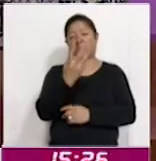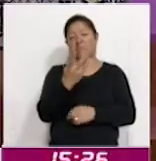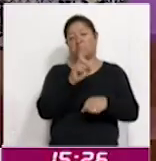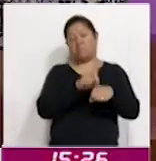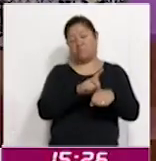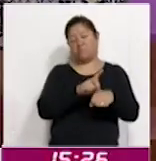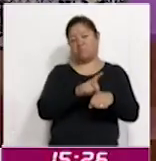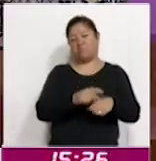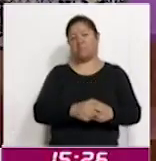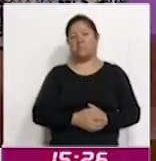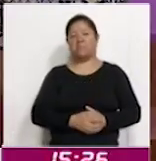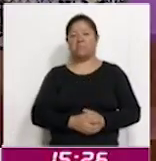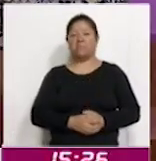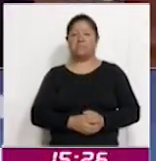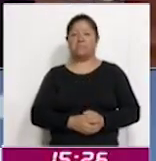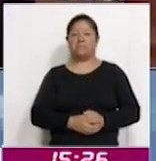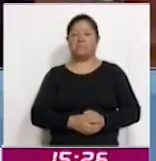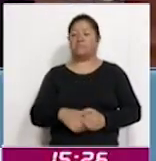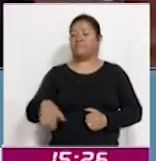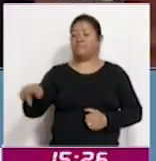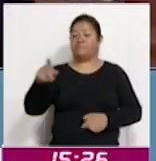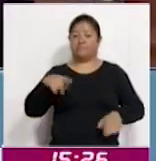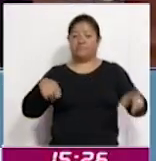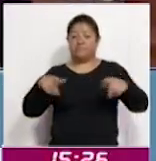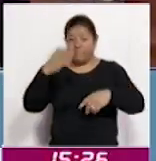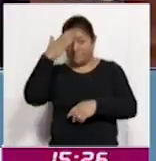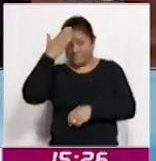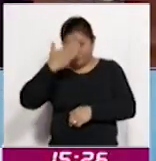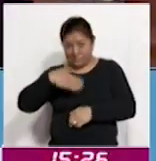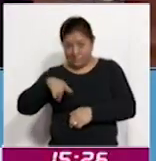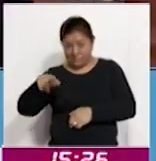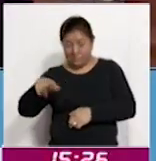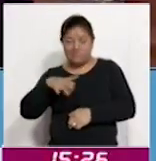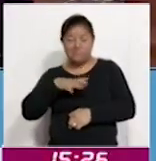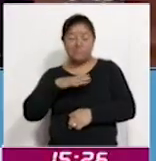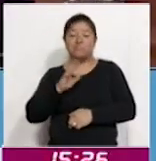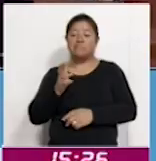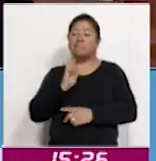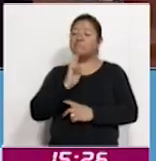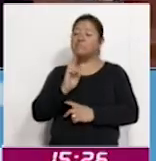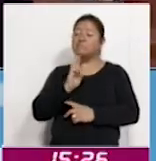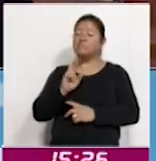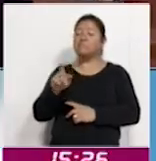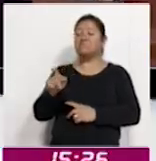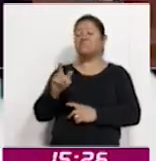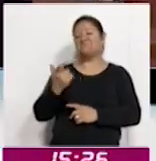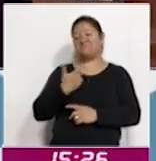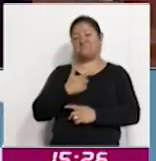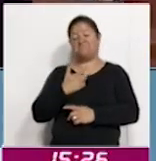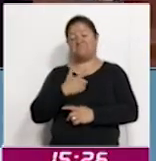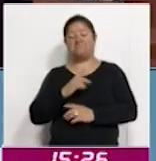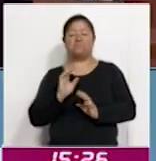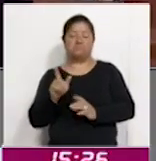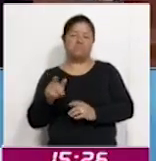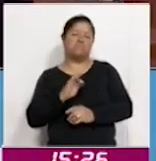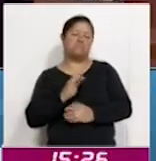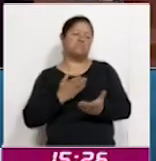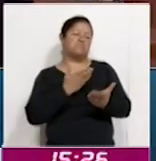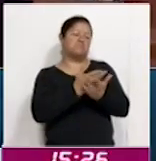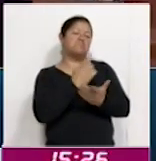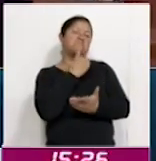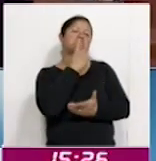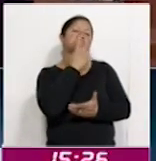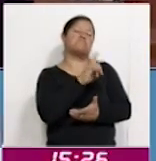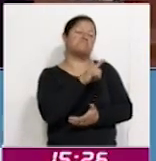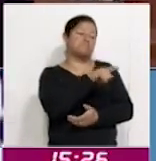a partir de que tengan conocimiento del acto o resolución que les irroga perjuicio y estarán en condiciones de promover el medio de impugnación que corresponda.